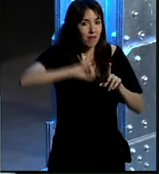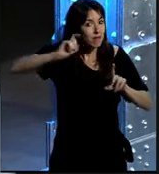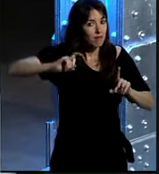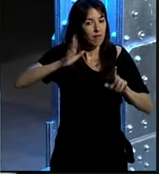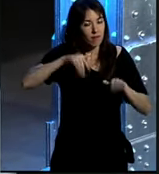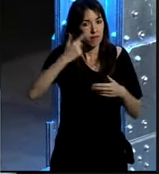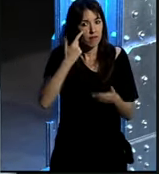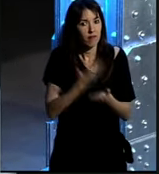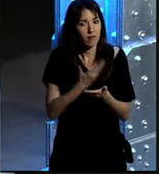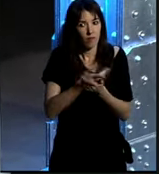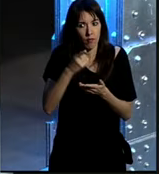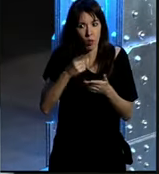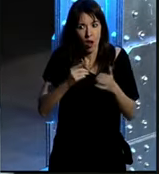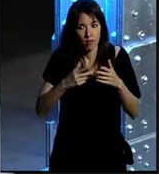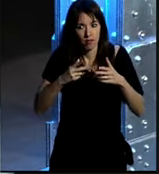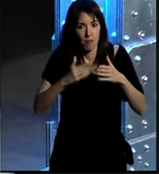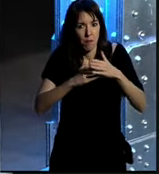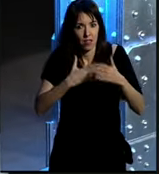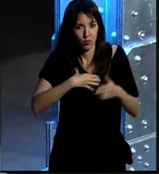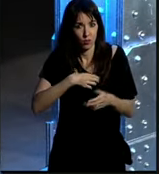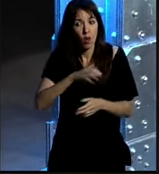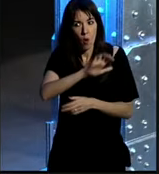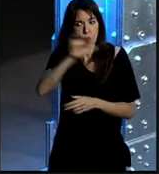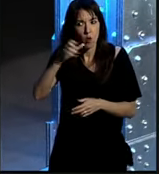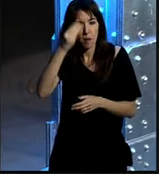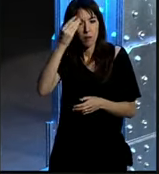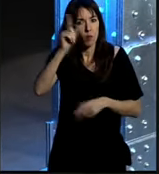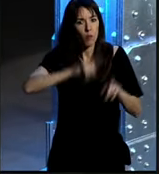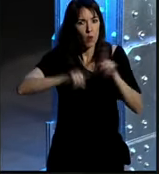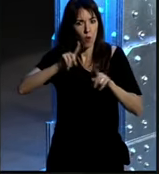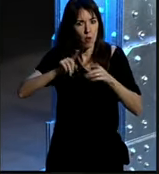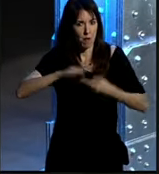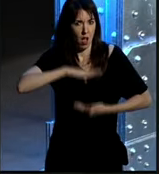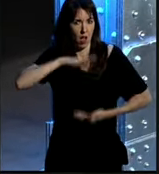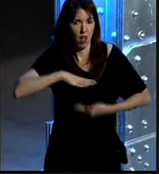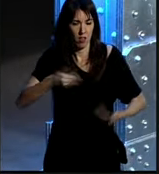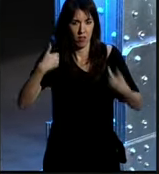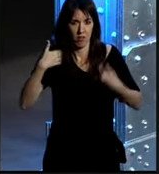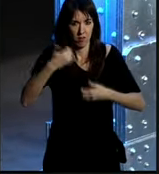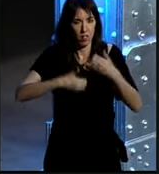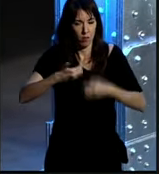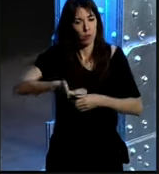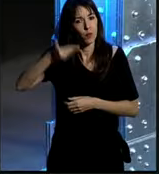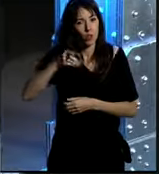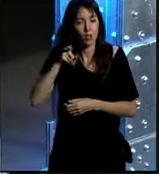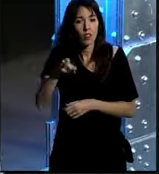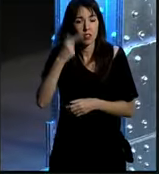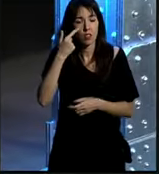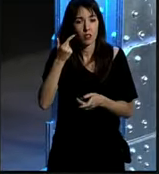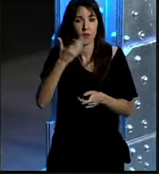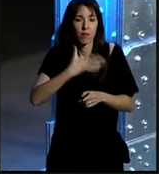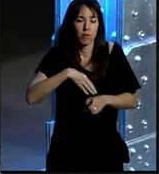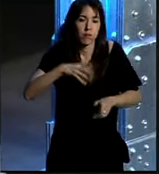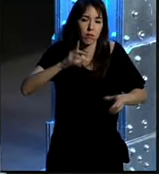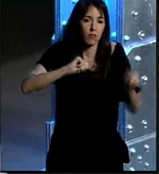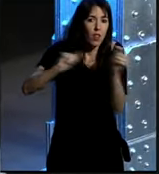de manifiesto que eso es imparable evidentemente creo que Europa tiene un problema de competitividad importante en el sector y ahí sí que